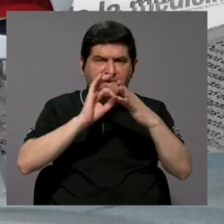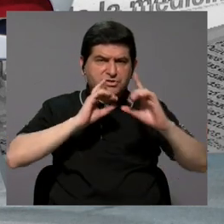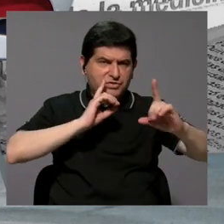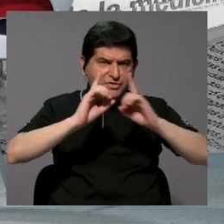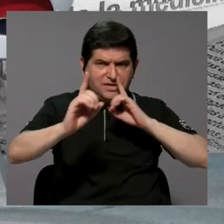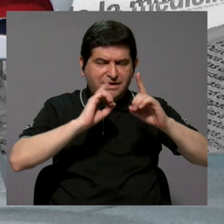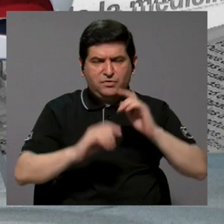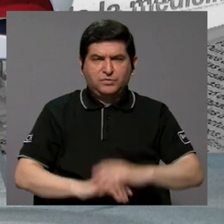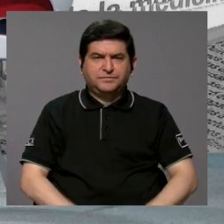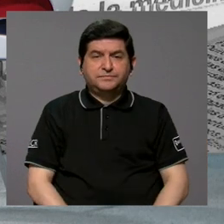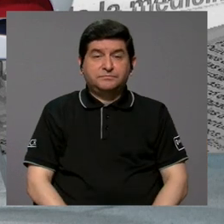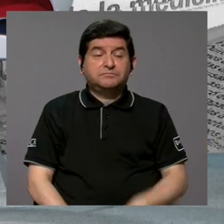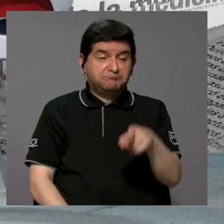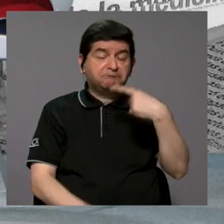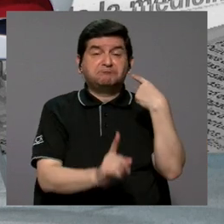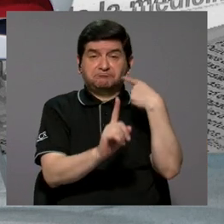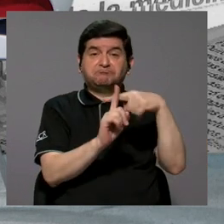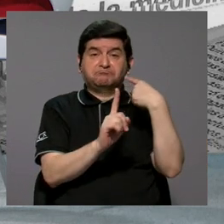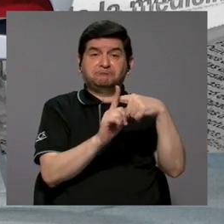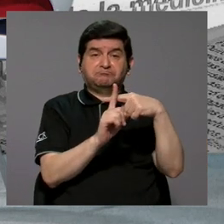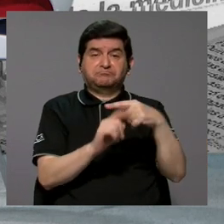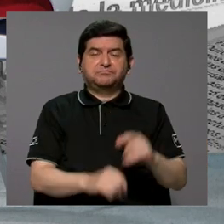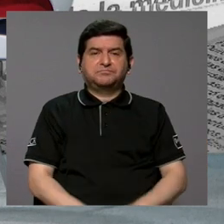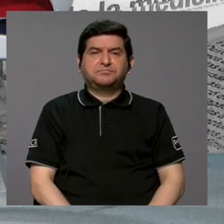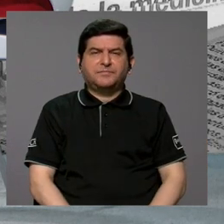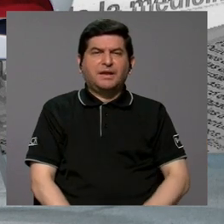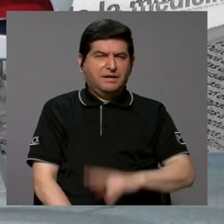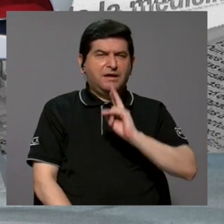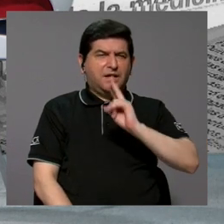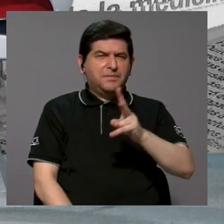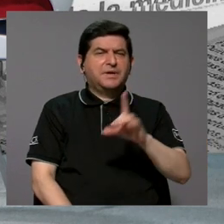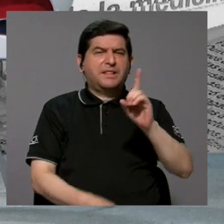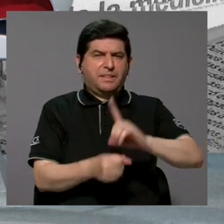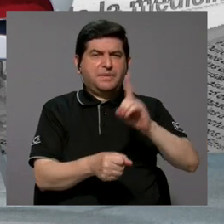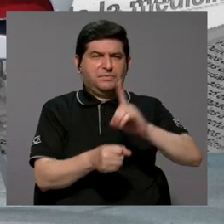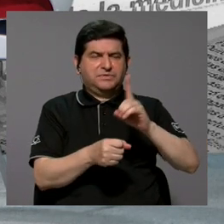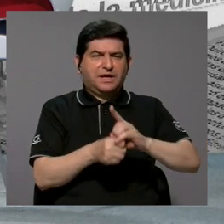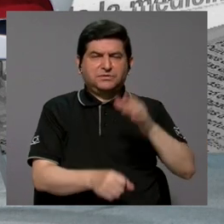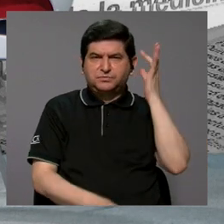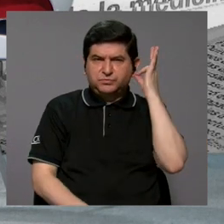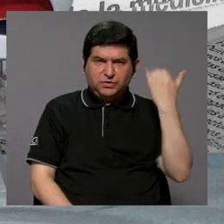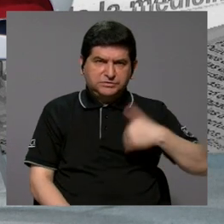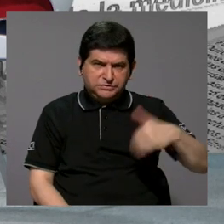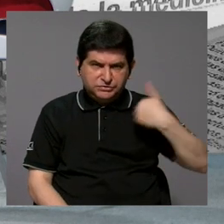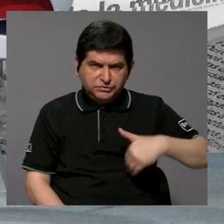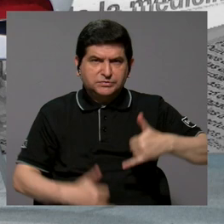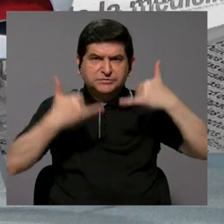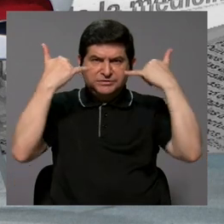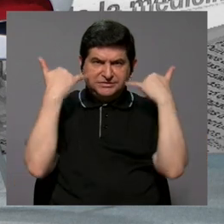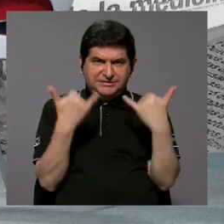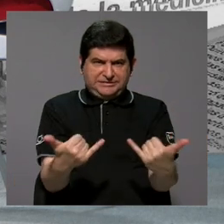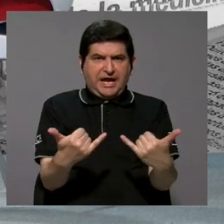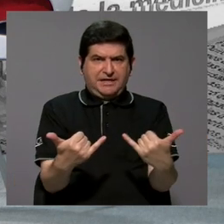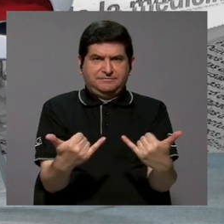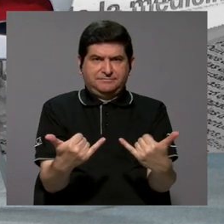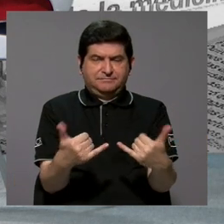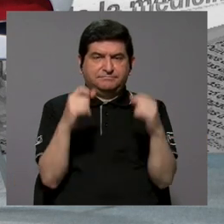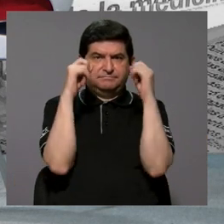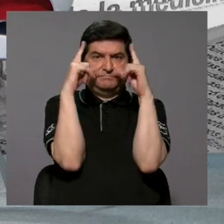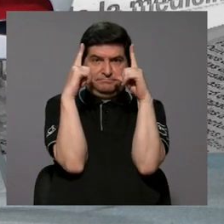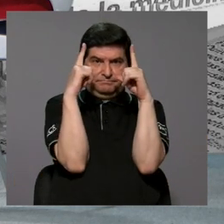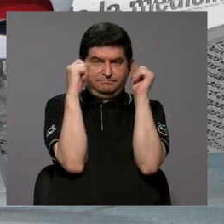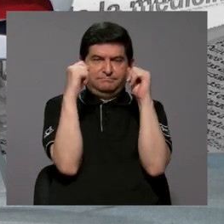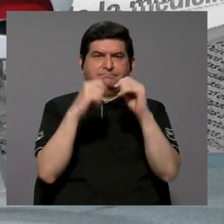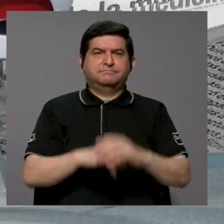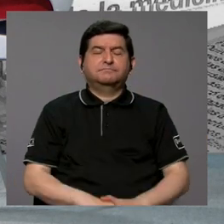diálogo. Entonces, eso es muy positivo porque realmente los diputados y diputadas ya están alerta,